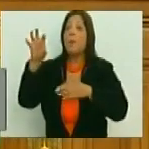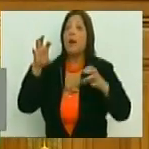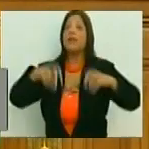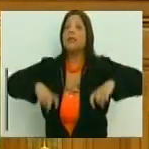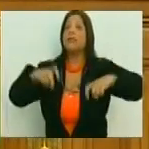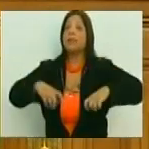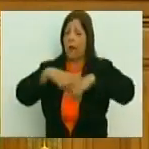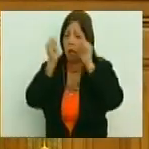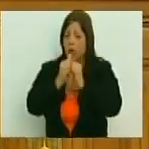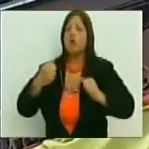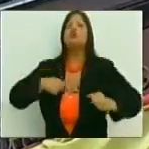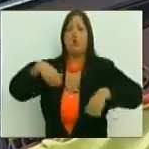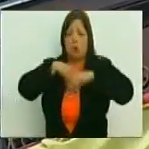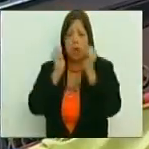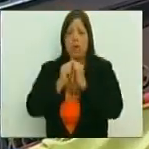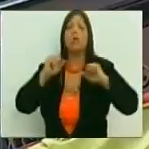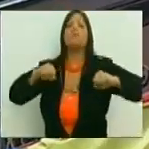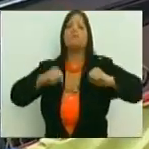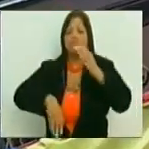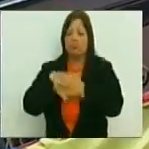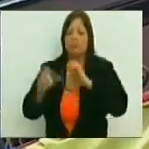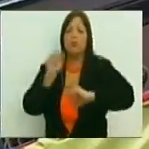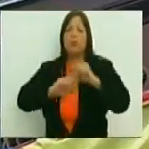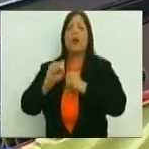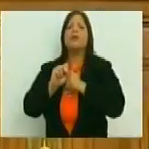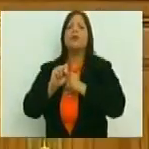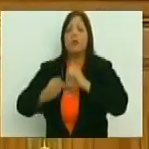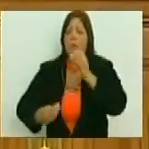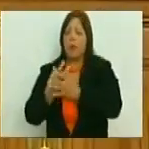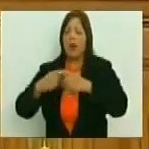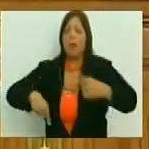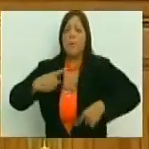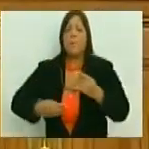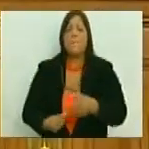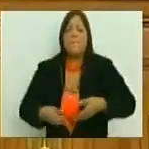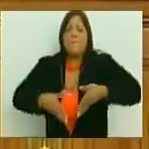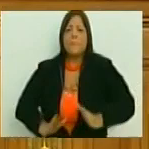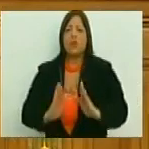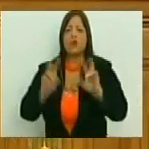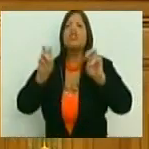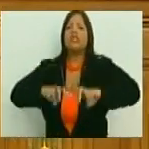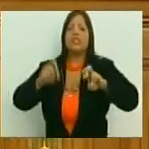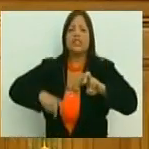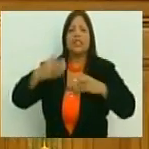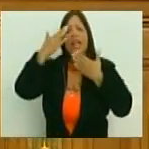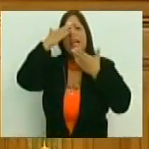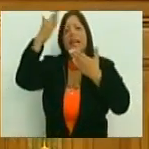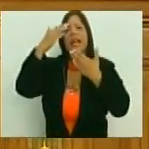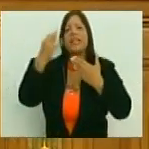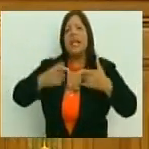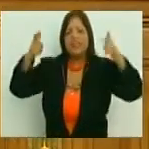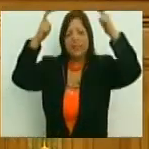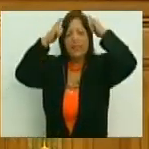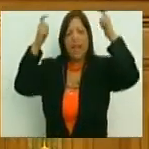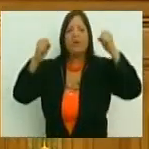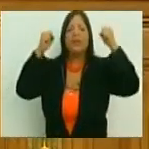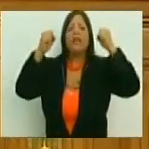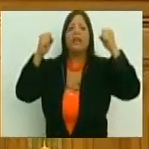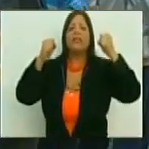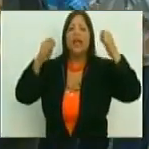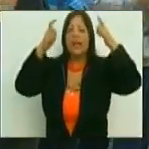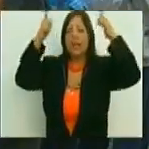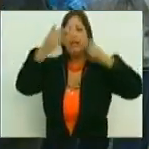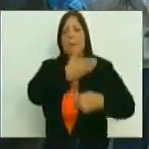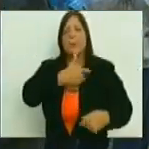necesitan guerreros, yo seré uno de ellos, y esta patria nuestra los ha parido por millones, cuando los ha necesitado. Gracias siempre Chávez, mi pana Hugo, y